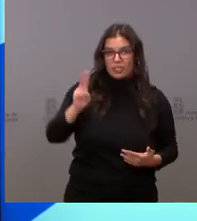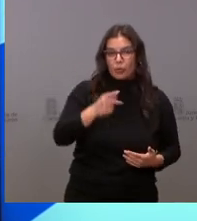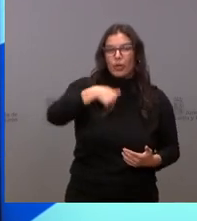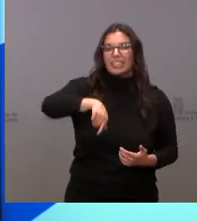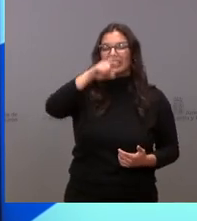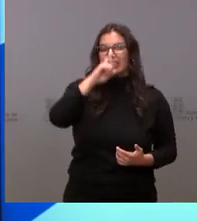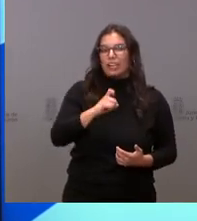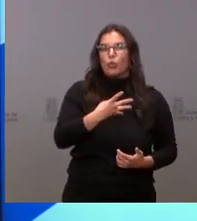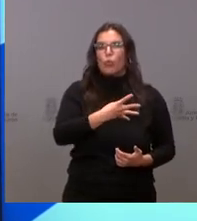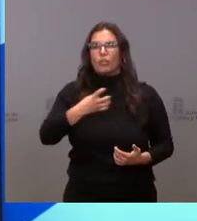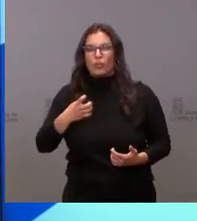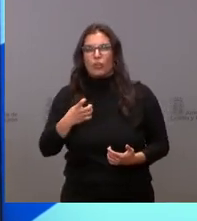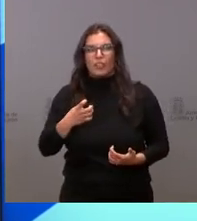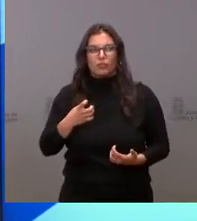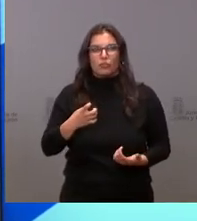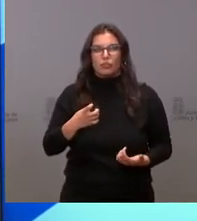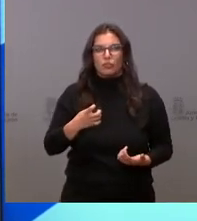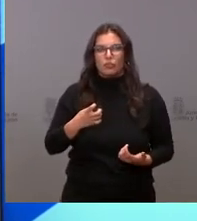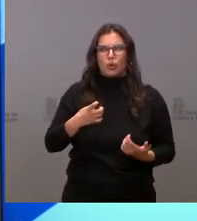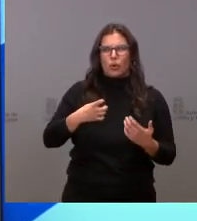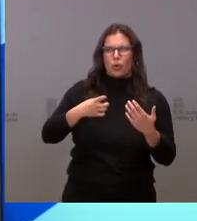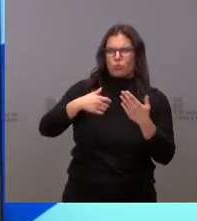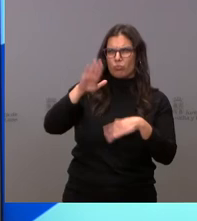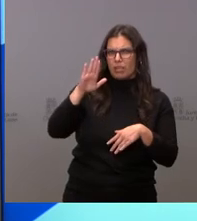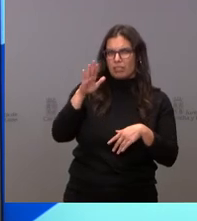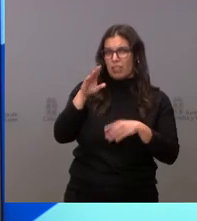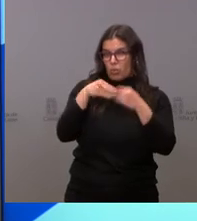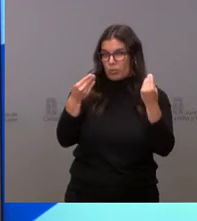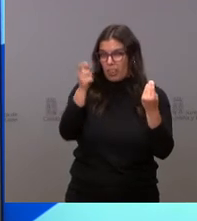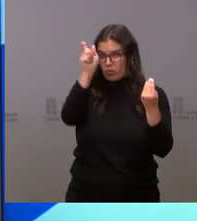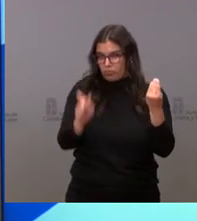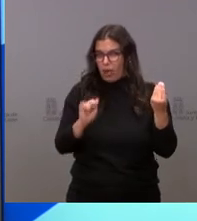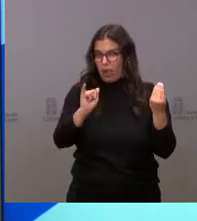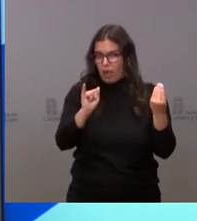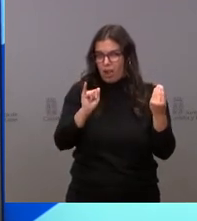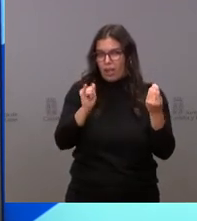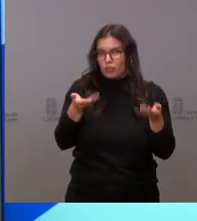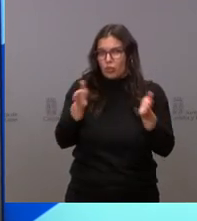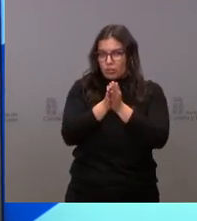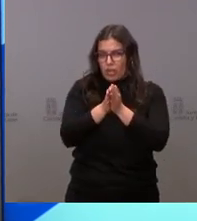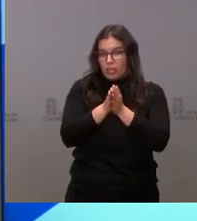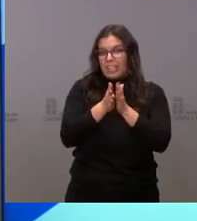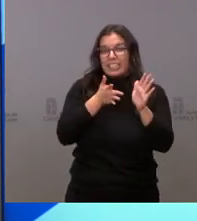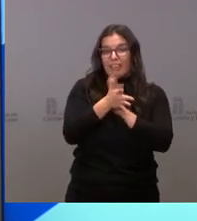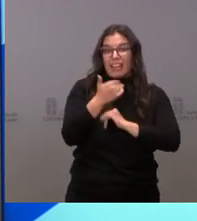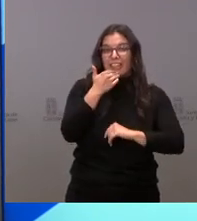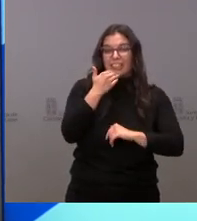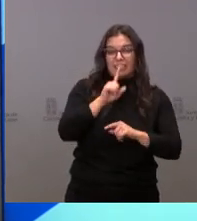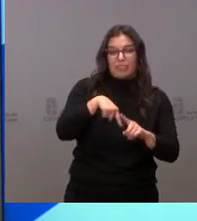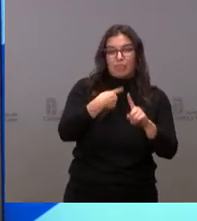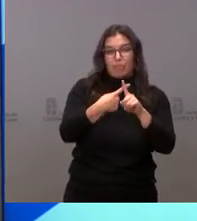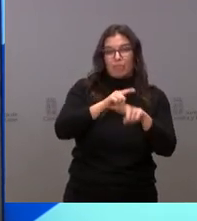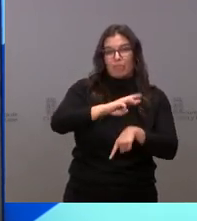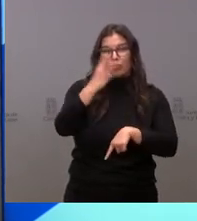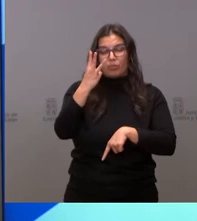son 400 y bastante. Tienen ustedes en la documentación lo que supone prácticamente multiplicar por tres la